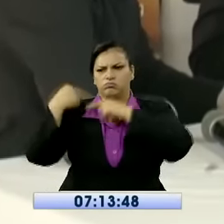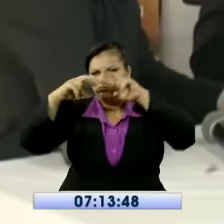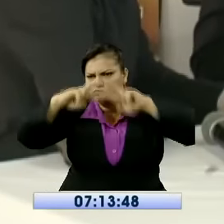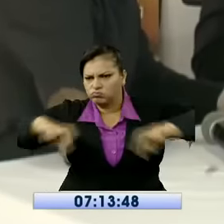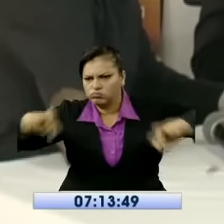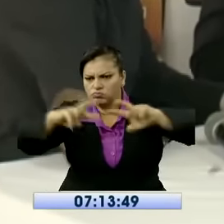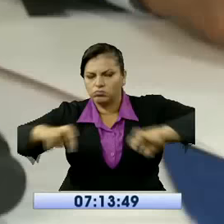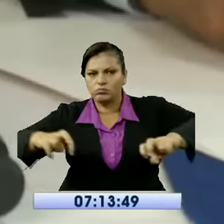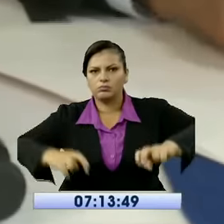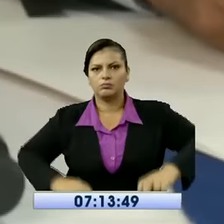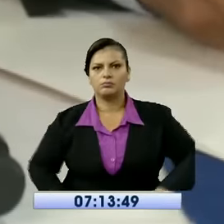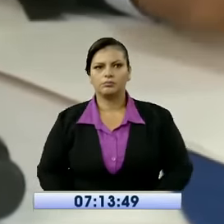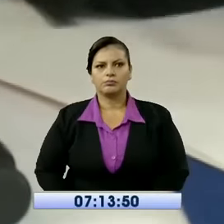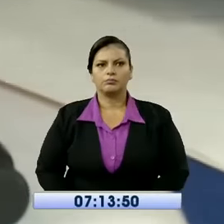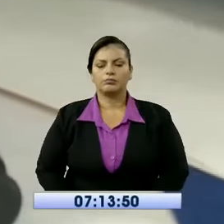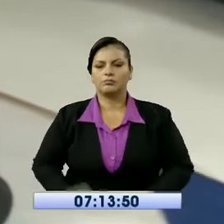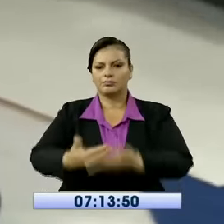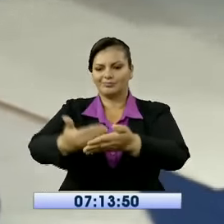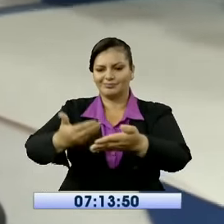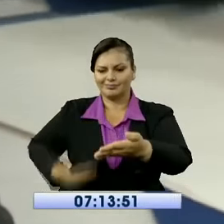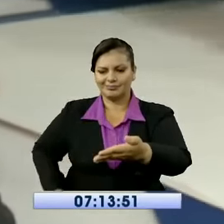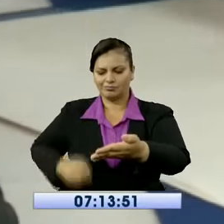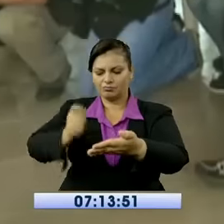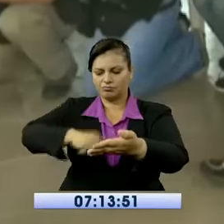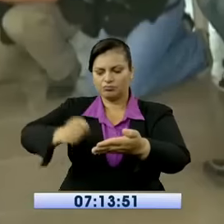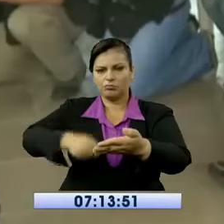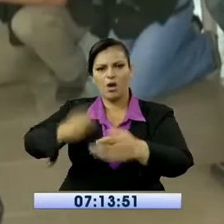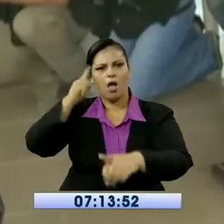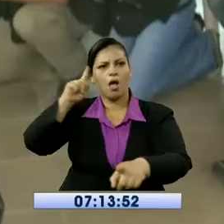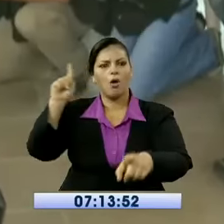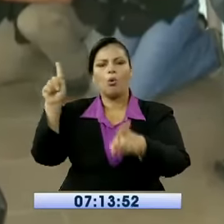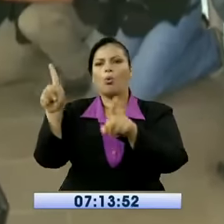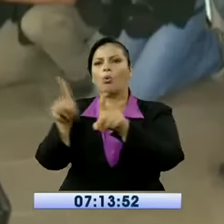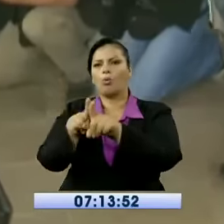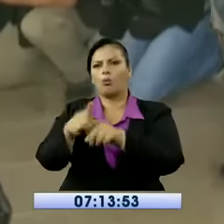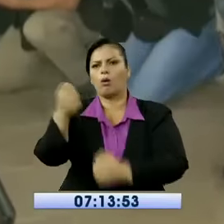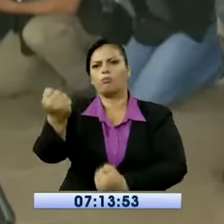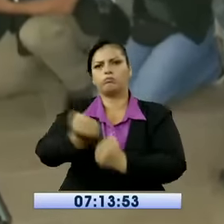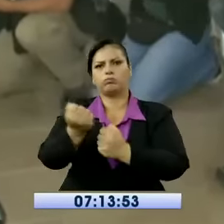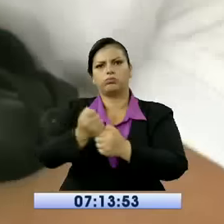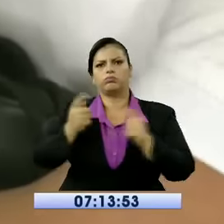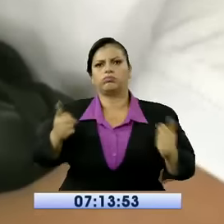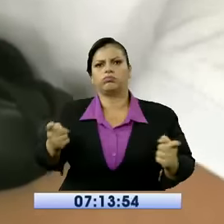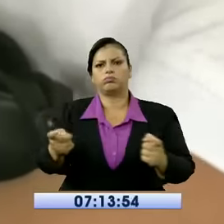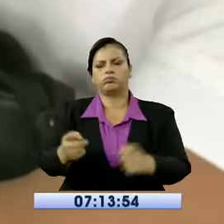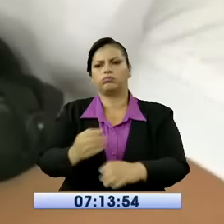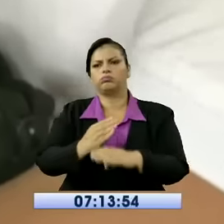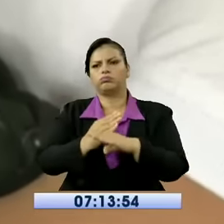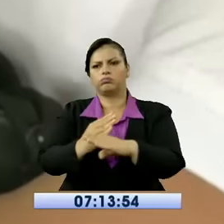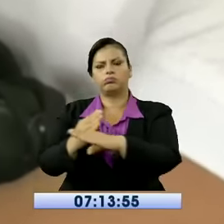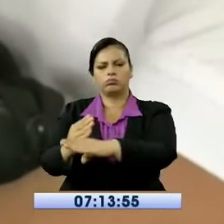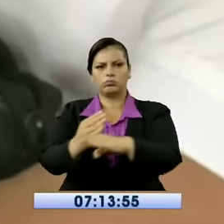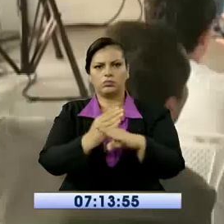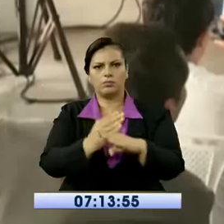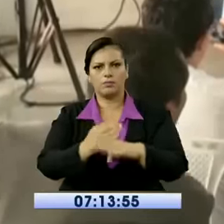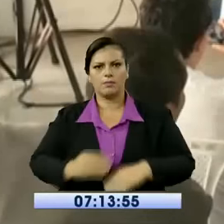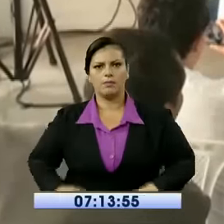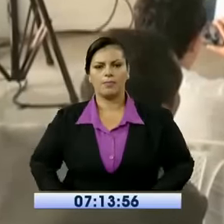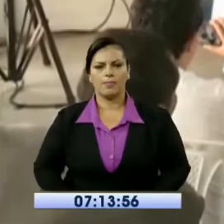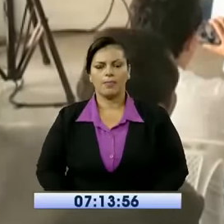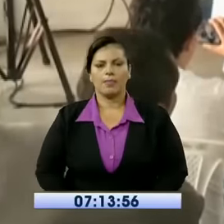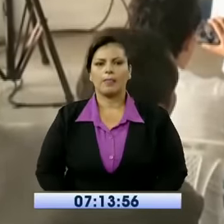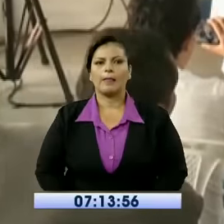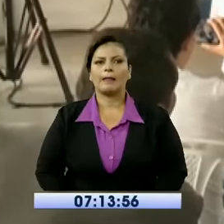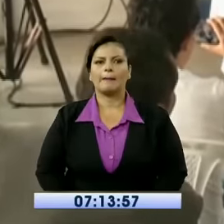de firmar el Acuerdo Nacional contra el Cáncer y comprometerse a que se ganan las elecciones, este tema se ha tomado como de interés público. El